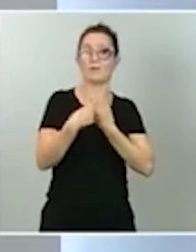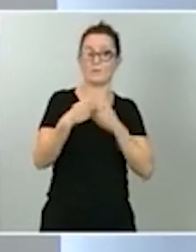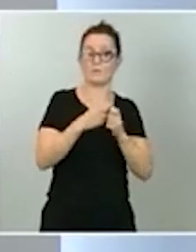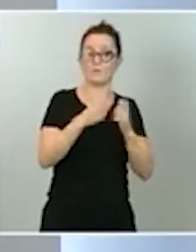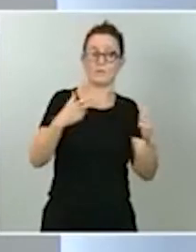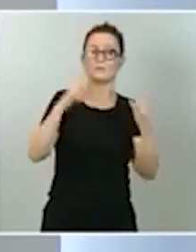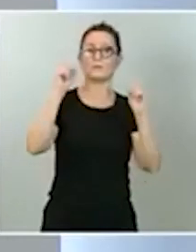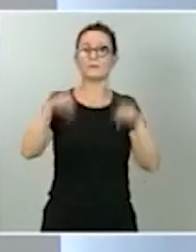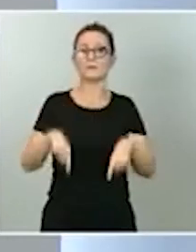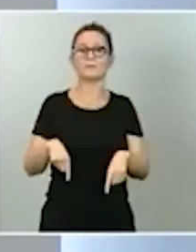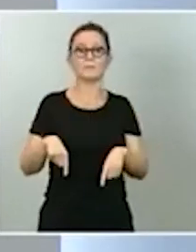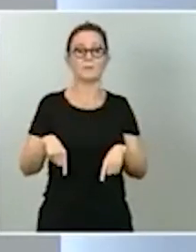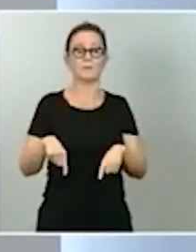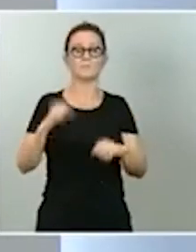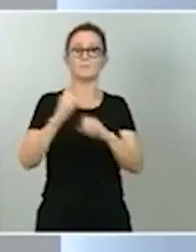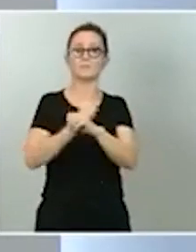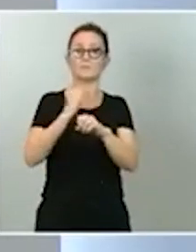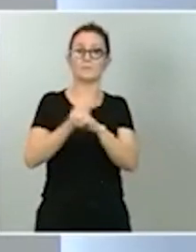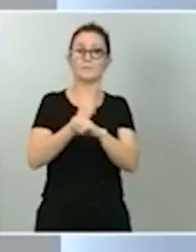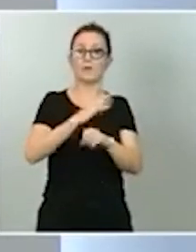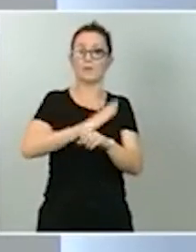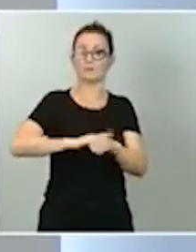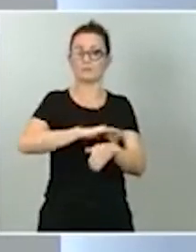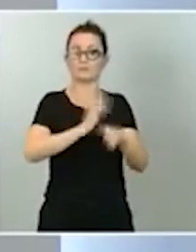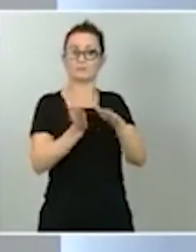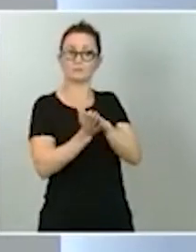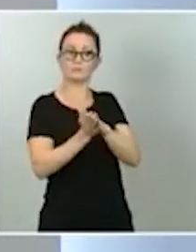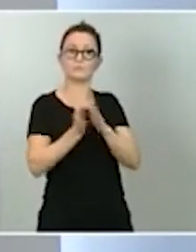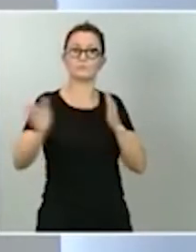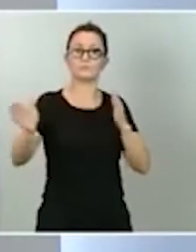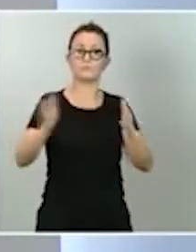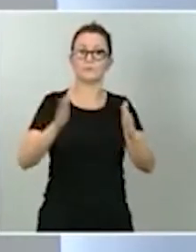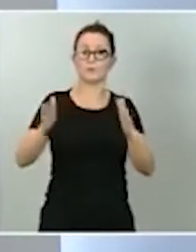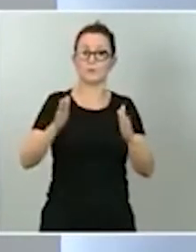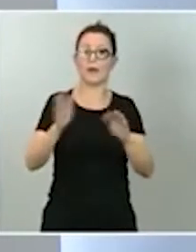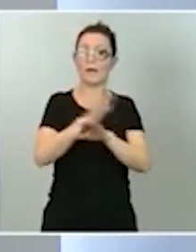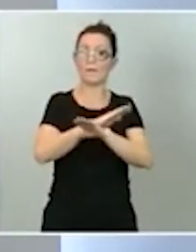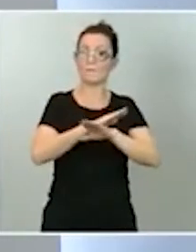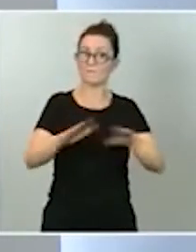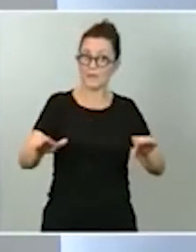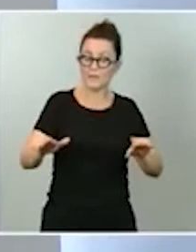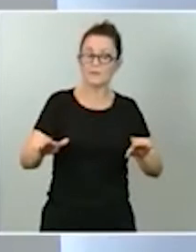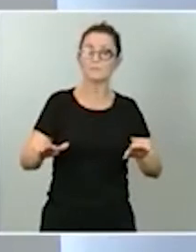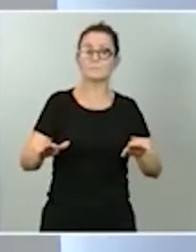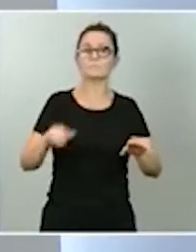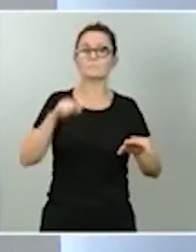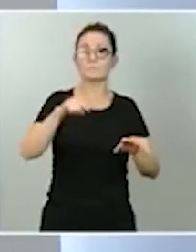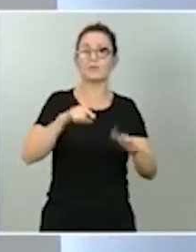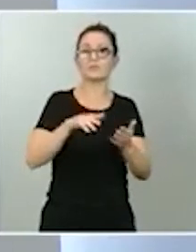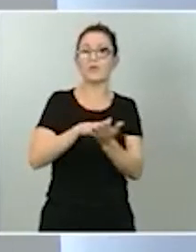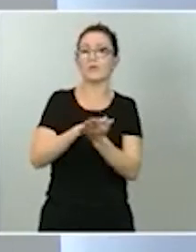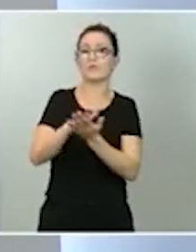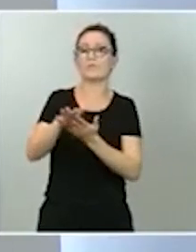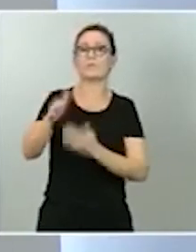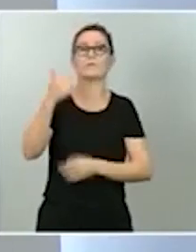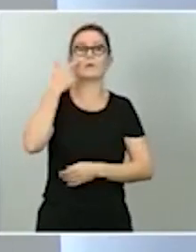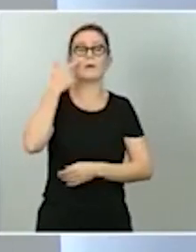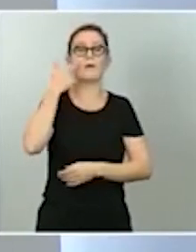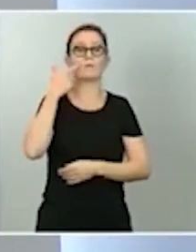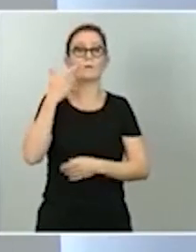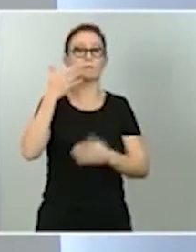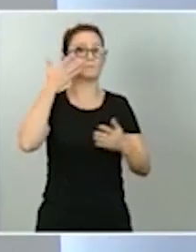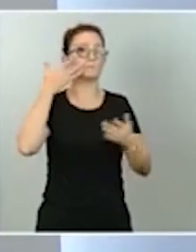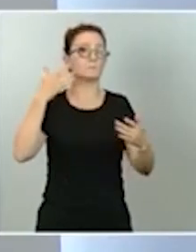trabajadores de los expedientes de regulación temporal de empleo, pues va a condicionar en gran medida cuál sea el impacto neto a lo largo del ejercicio